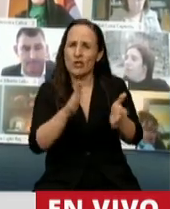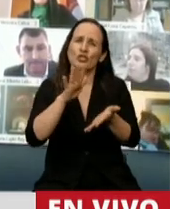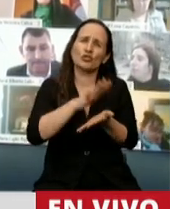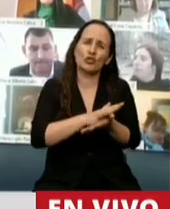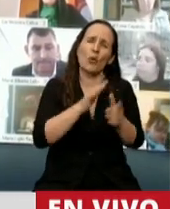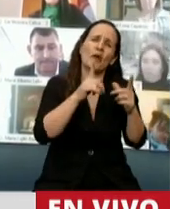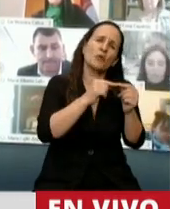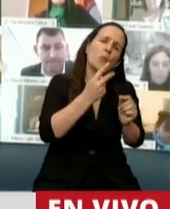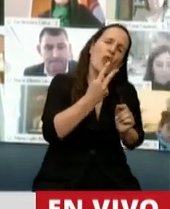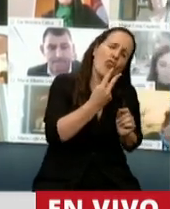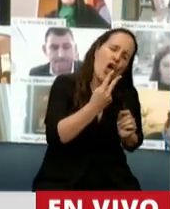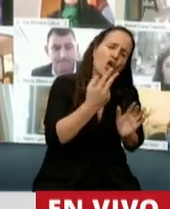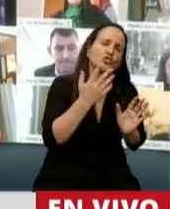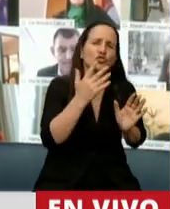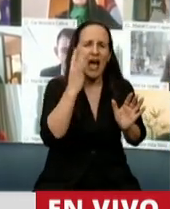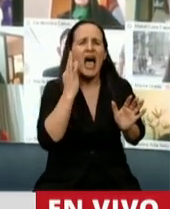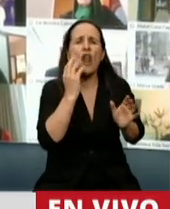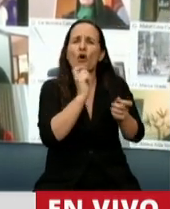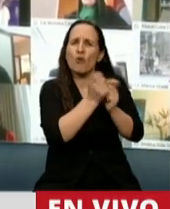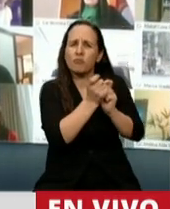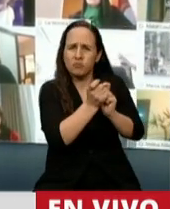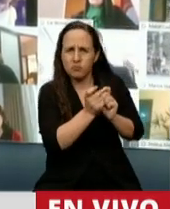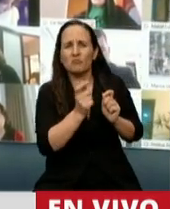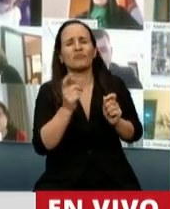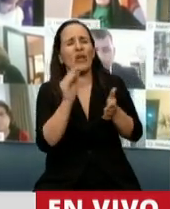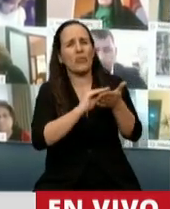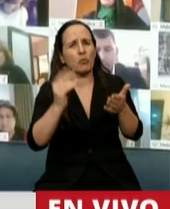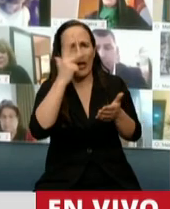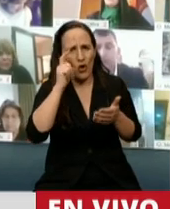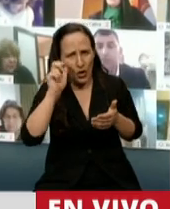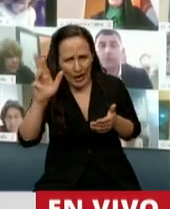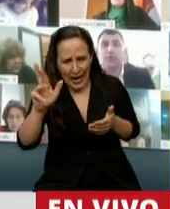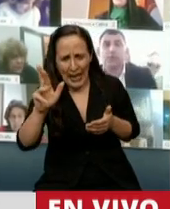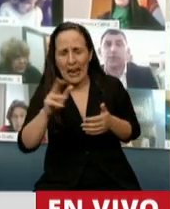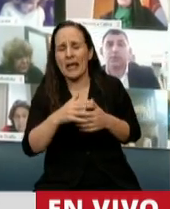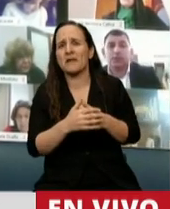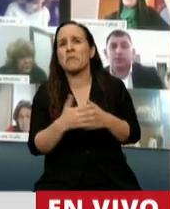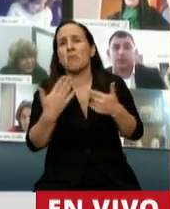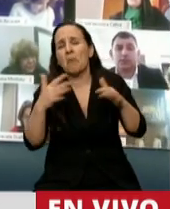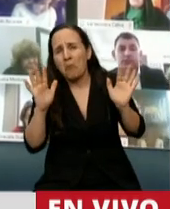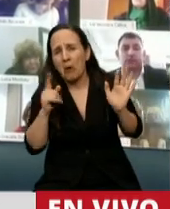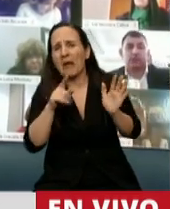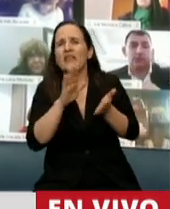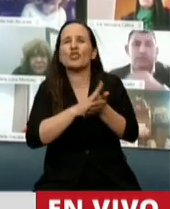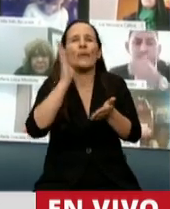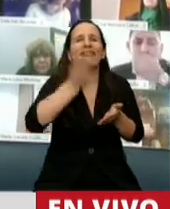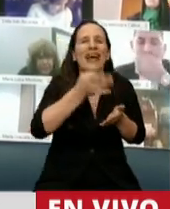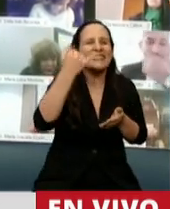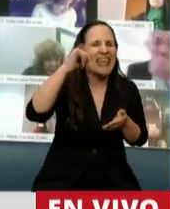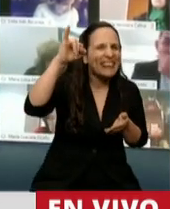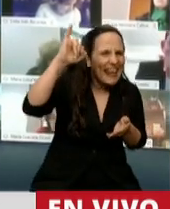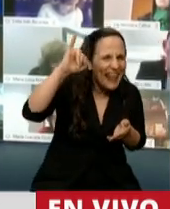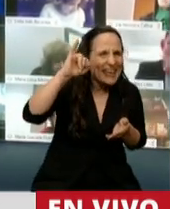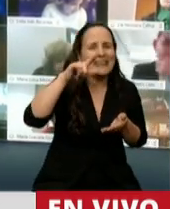respecto al artículo 2, que en parte lo ha corregido el diputado Heller. Podemos tener disidencia respecto a la tasa de interés, que en